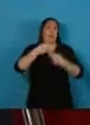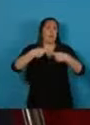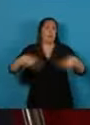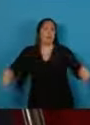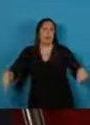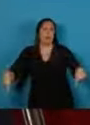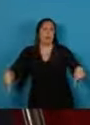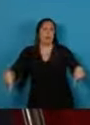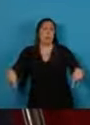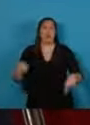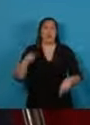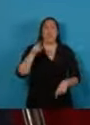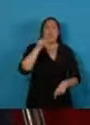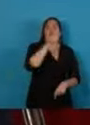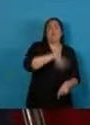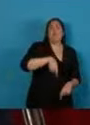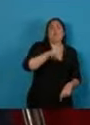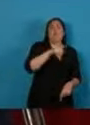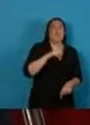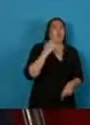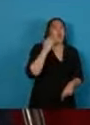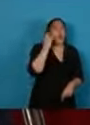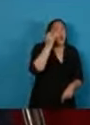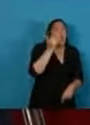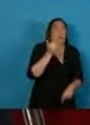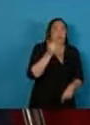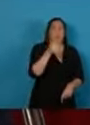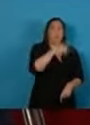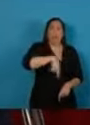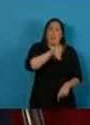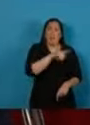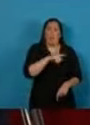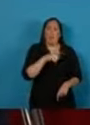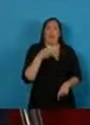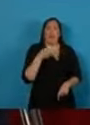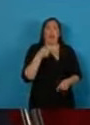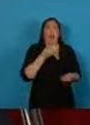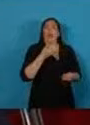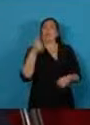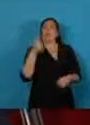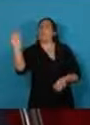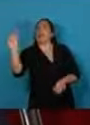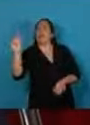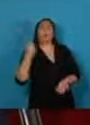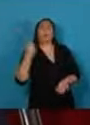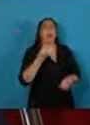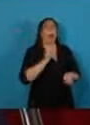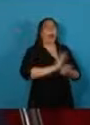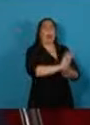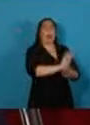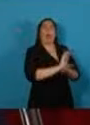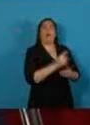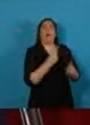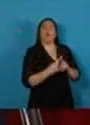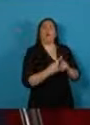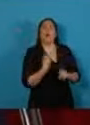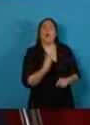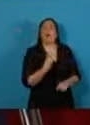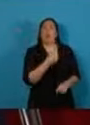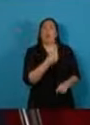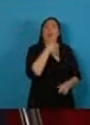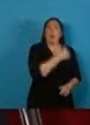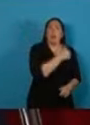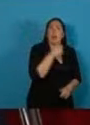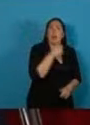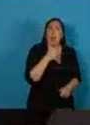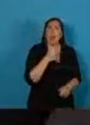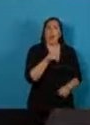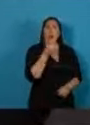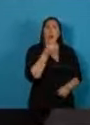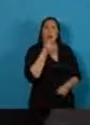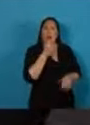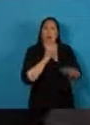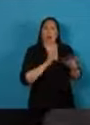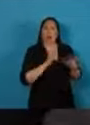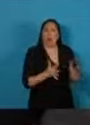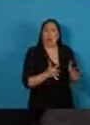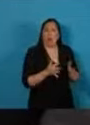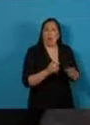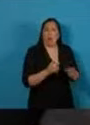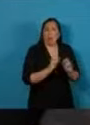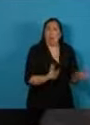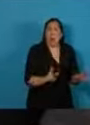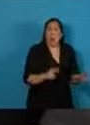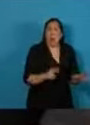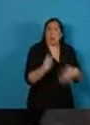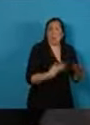Las abuelas y abuelos se endeudan para comprar medicamentos. Y empezaron a comer menos y peor. La